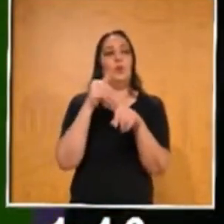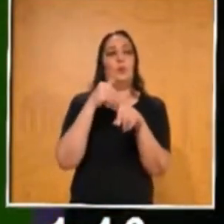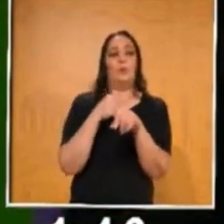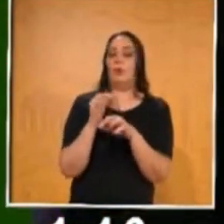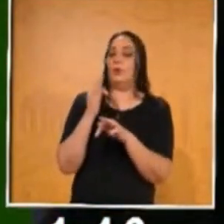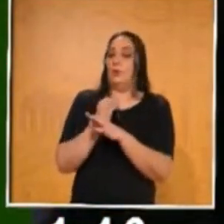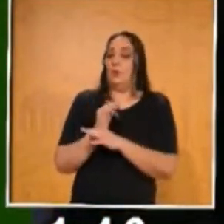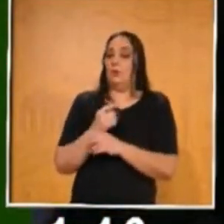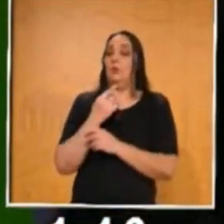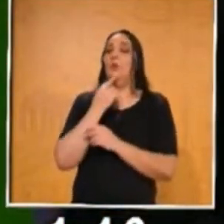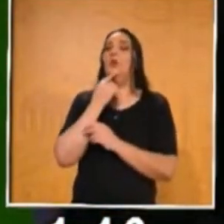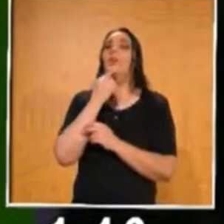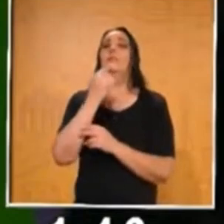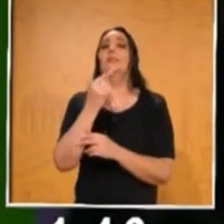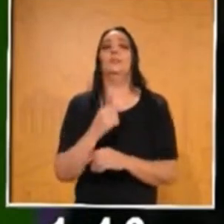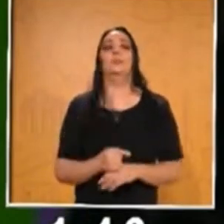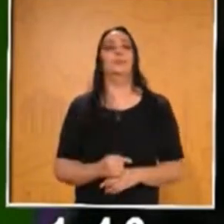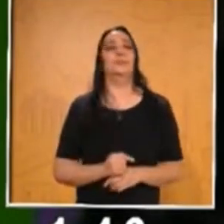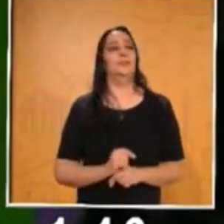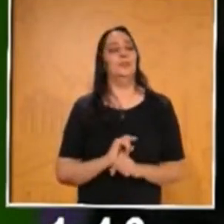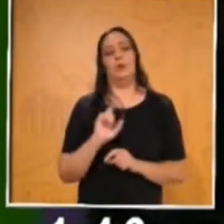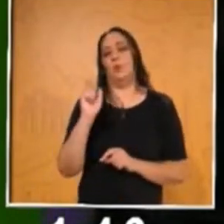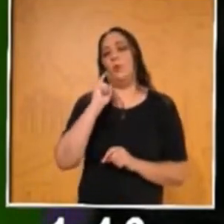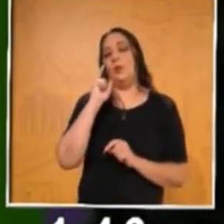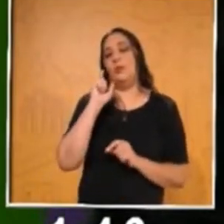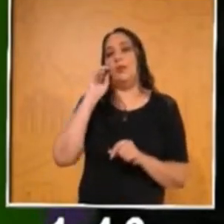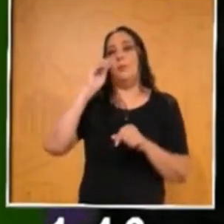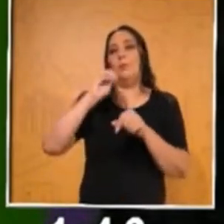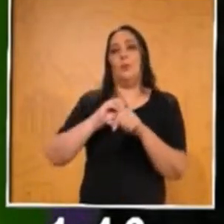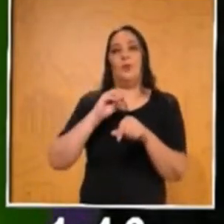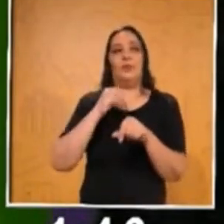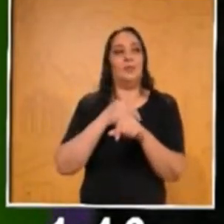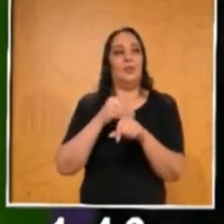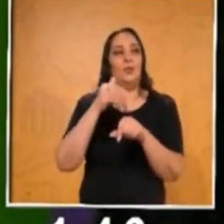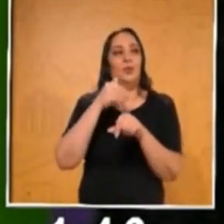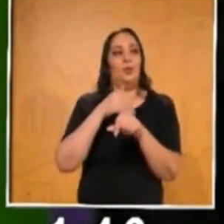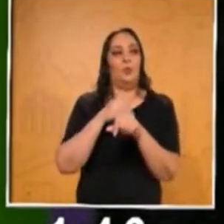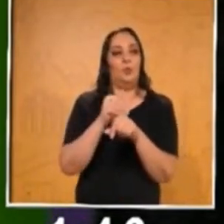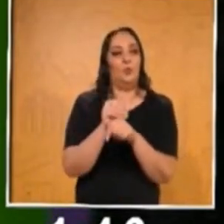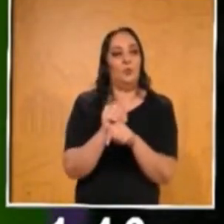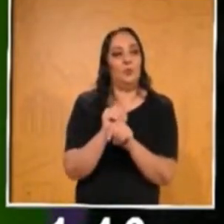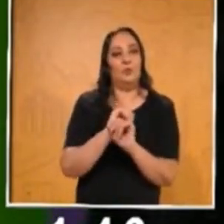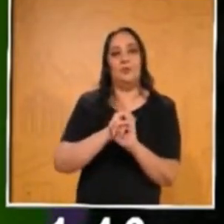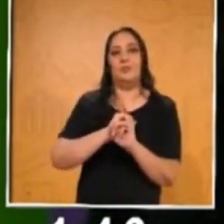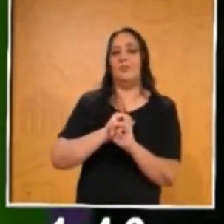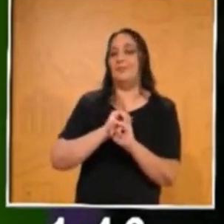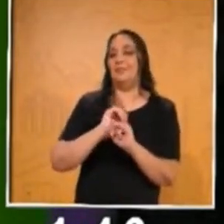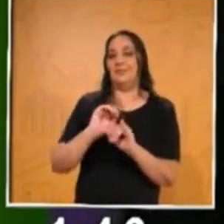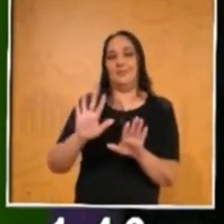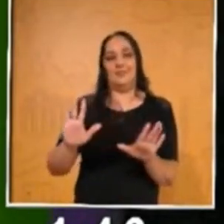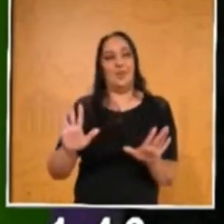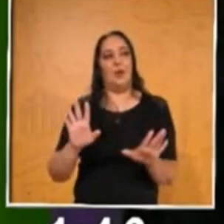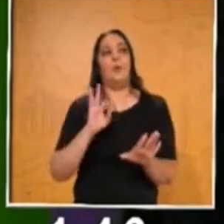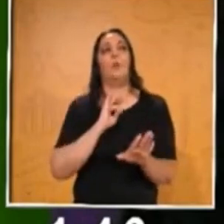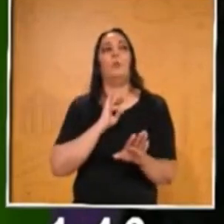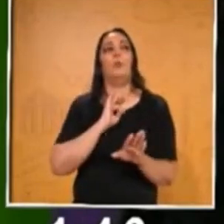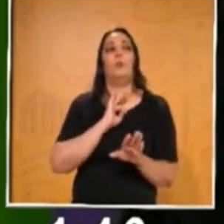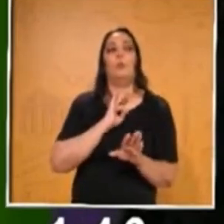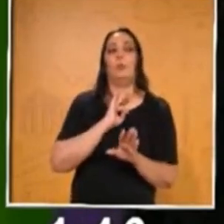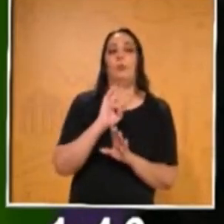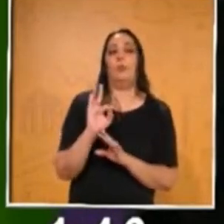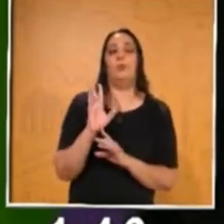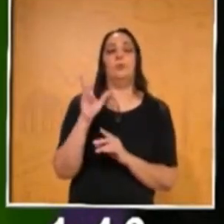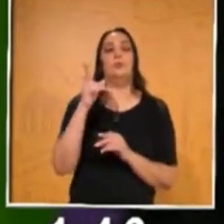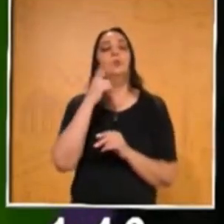cual ahorita te lo voy a entregar. Y ya que ingreses el código, ahora sí vas a poner un